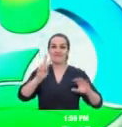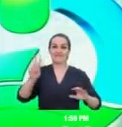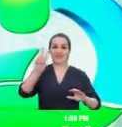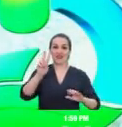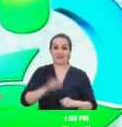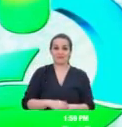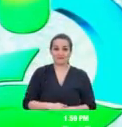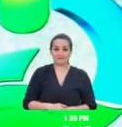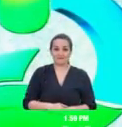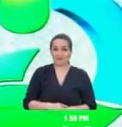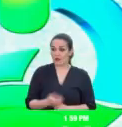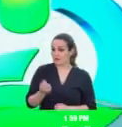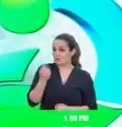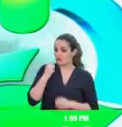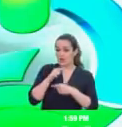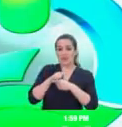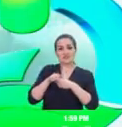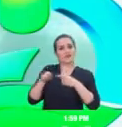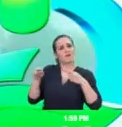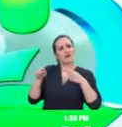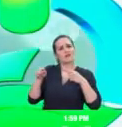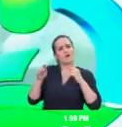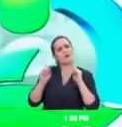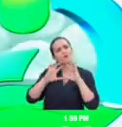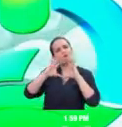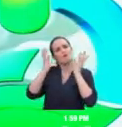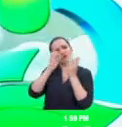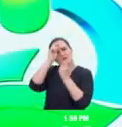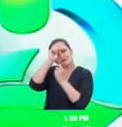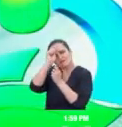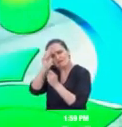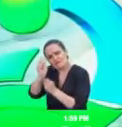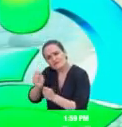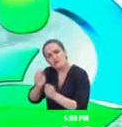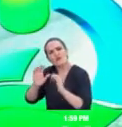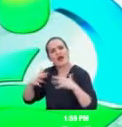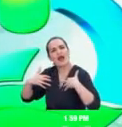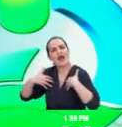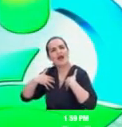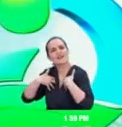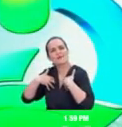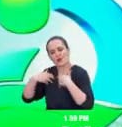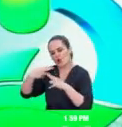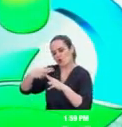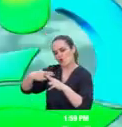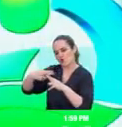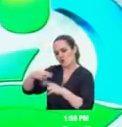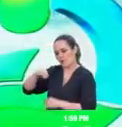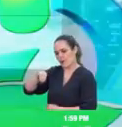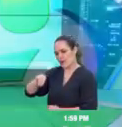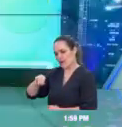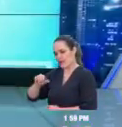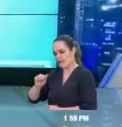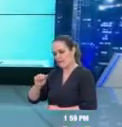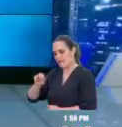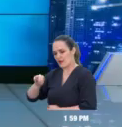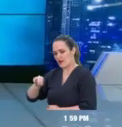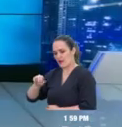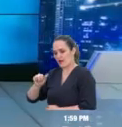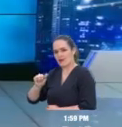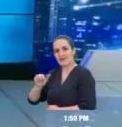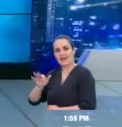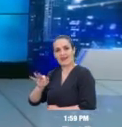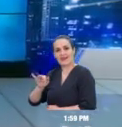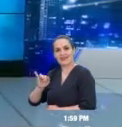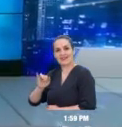Manatíes, desde luego una fecha propicia para recordarnos la importancia que tiene esta especie en los océanos del mundo y en algunos ríos.